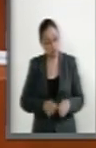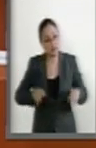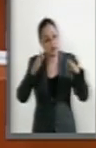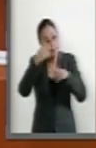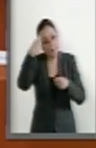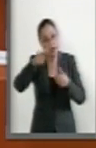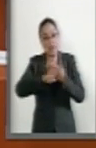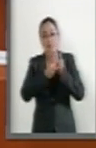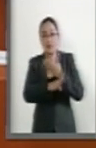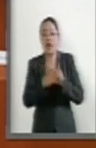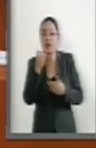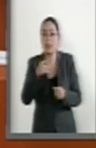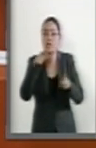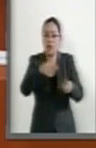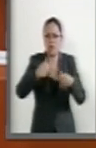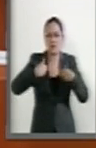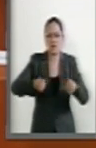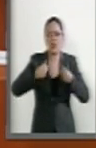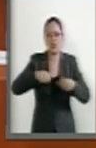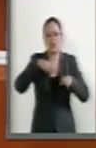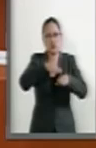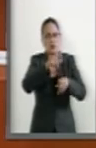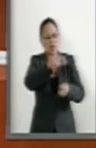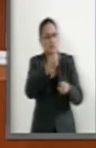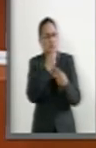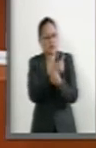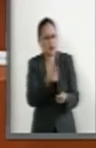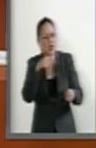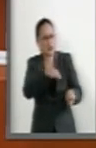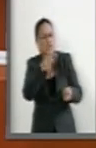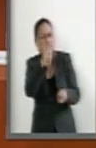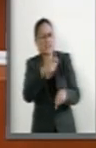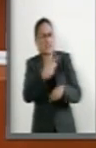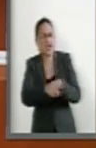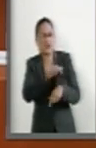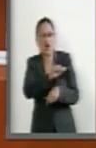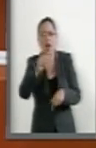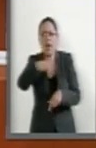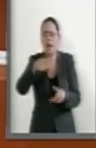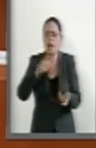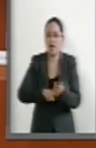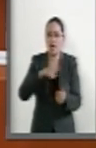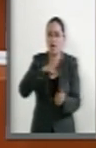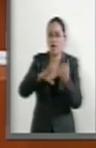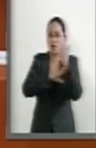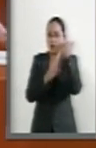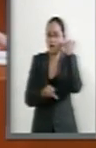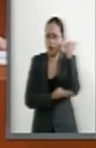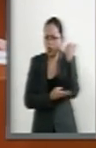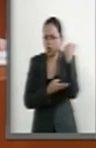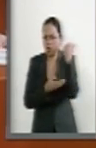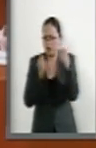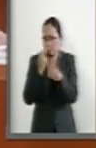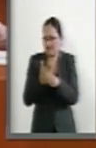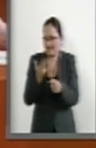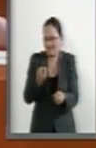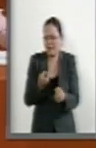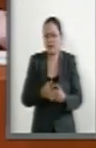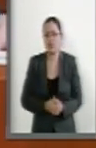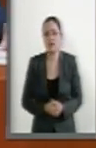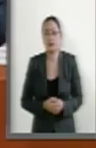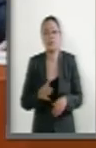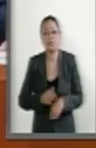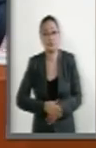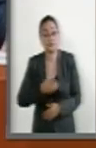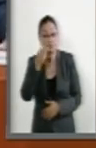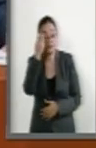prevenir y dar conciencia a los menores de edad sobre los daños que puede causar un embarazo prematuro. En ese